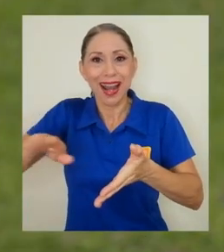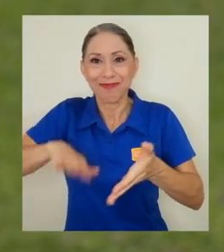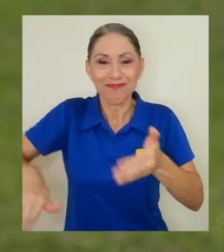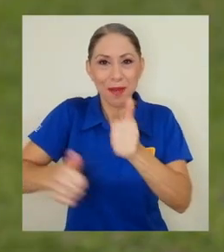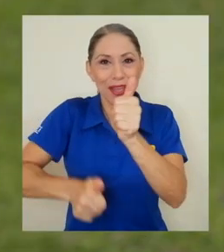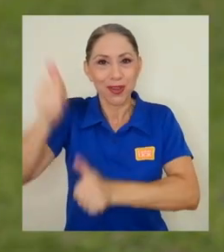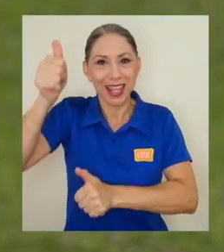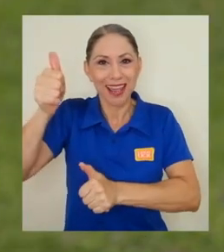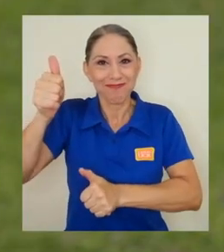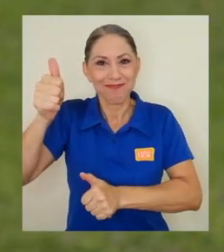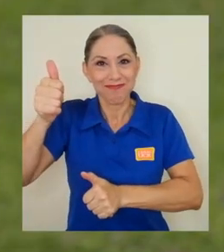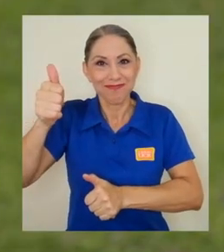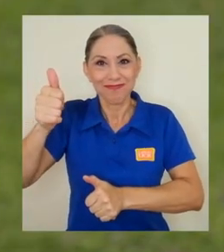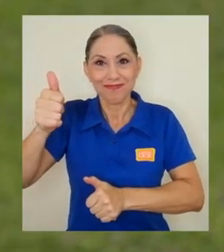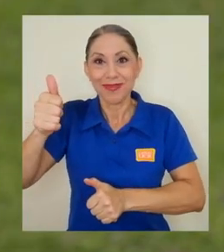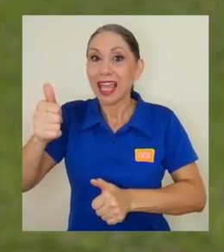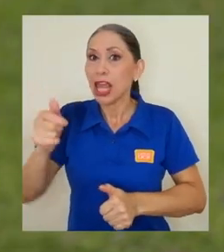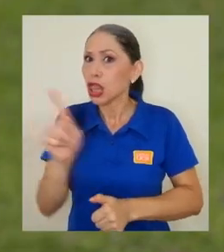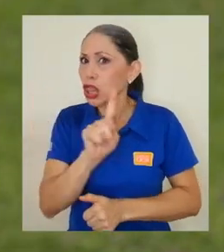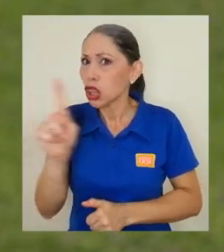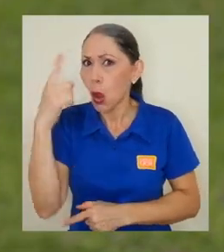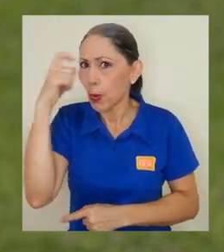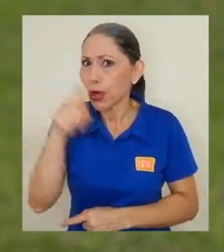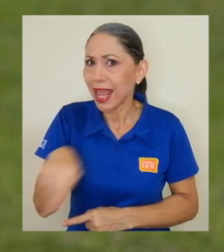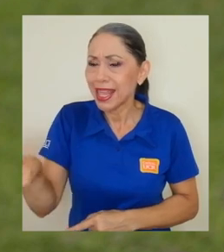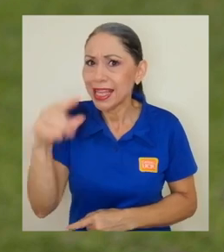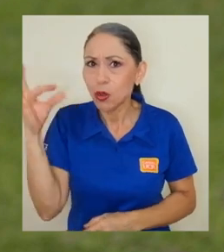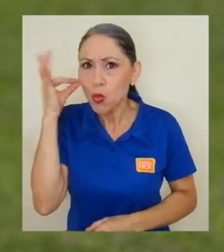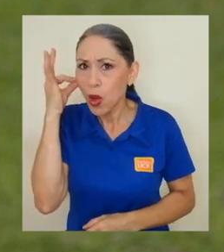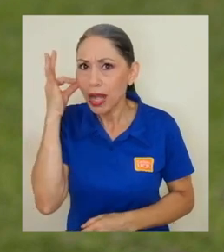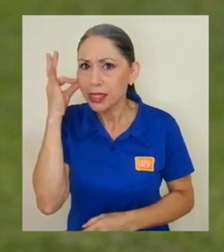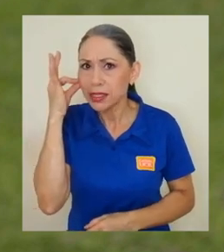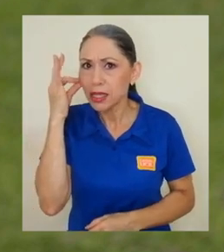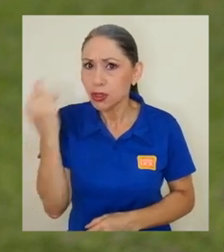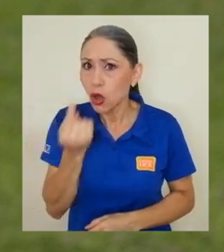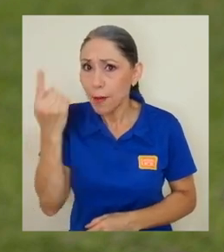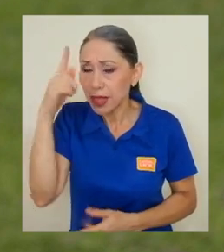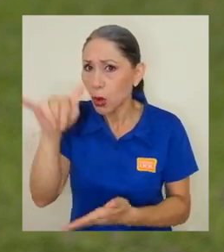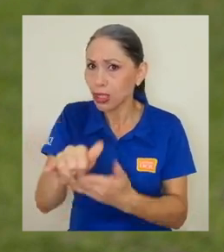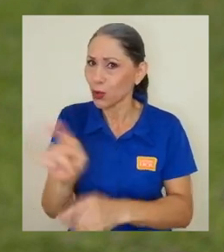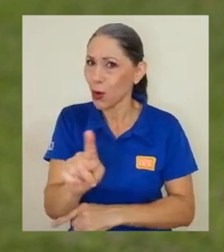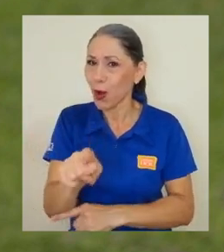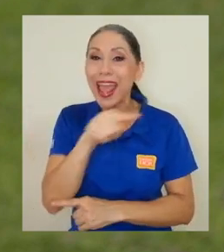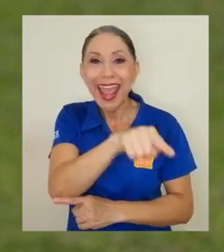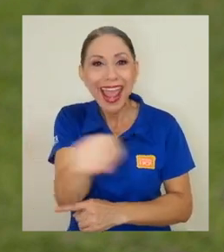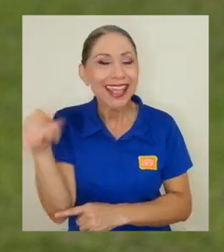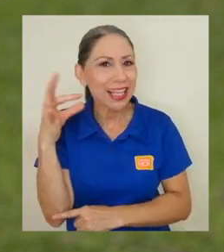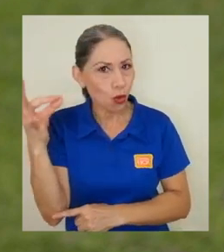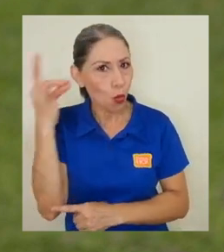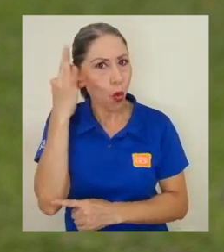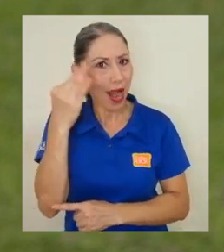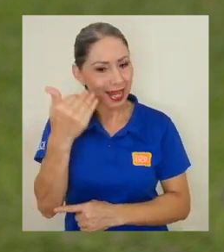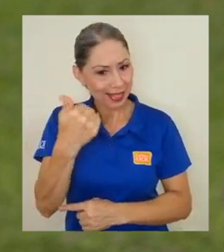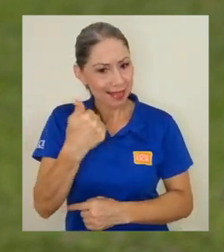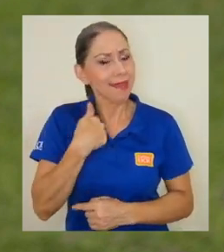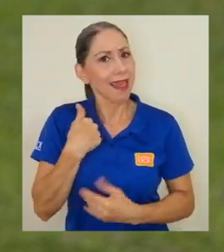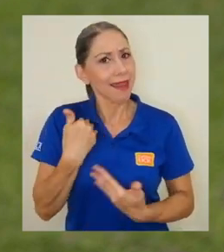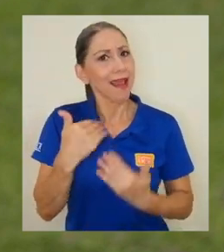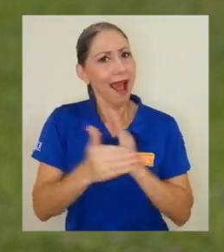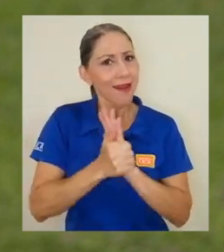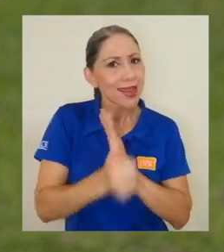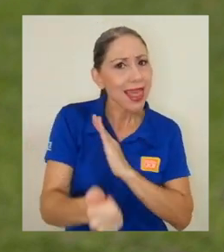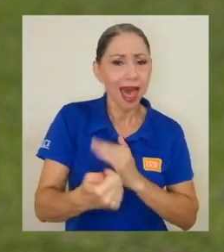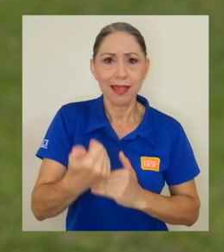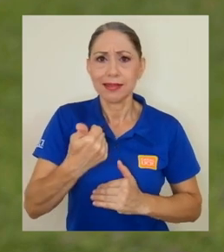Y voy a acotar esto, no es porque sean mujeres, es porque son mujeres calificadas para cada una de esas comisiones que tienen